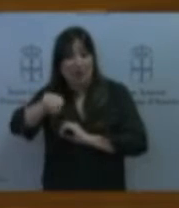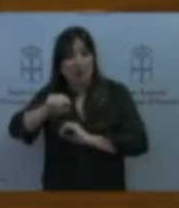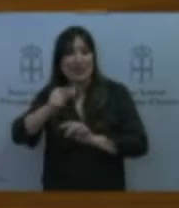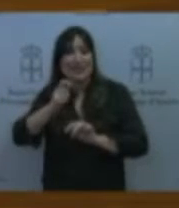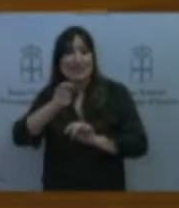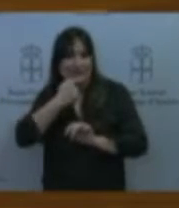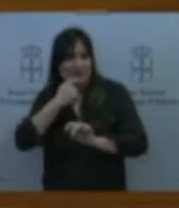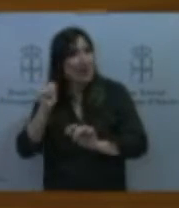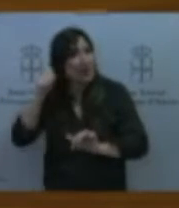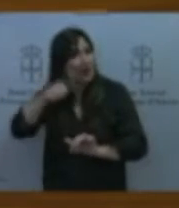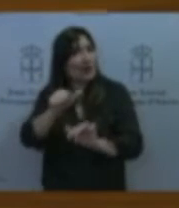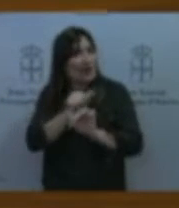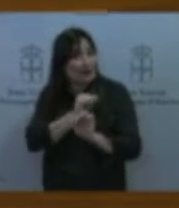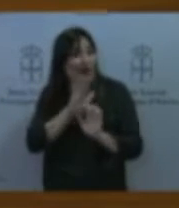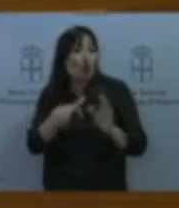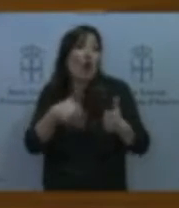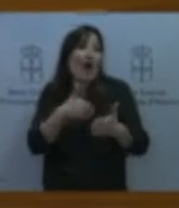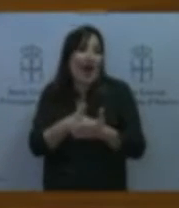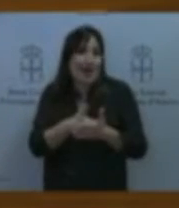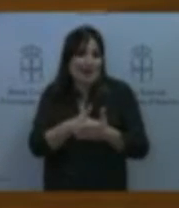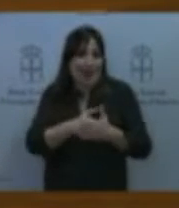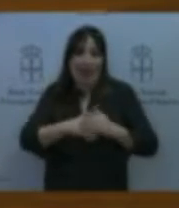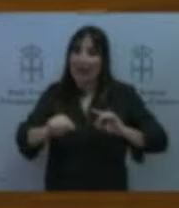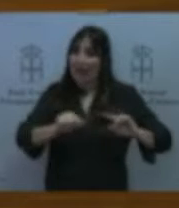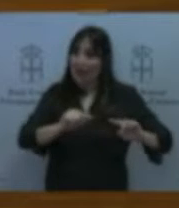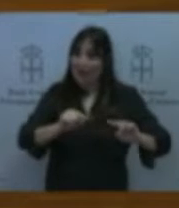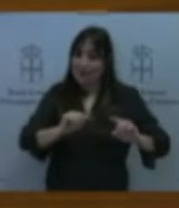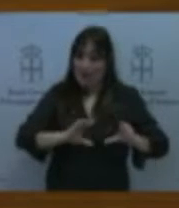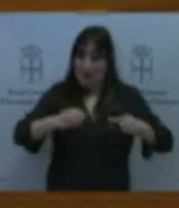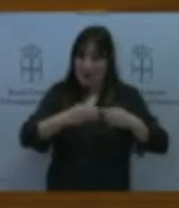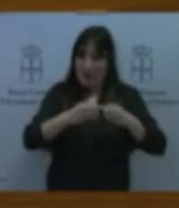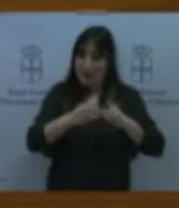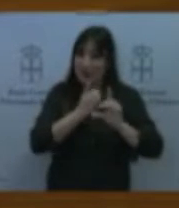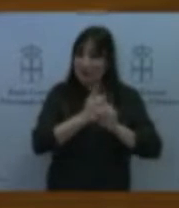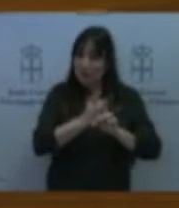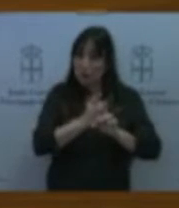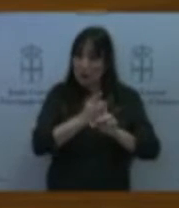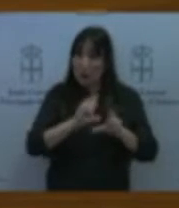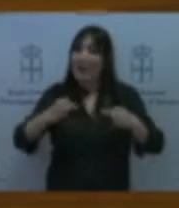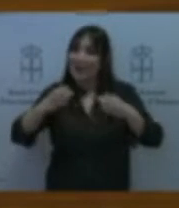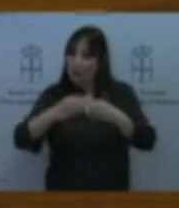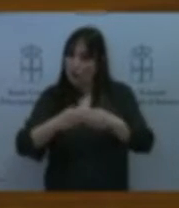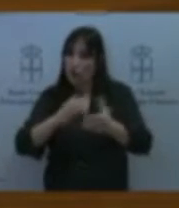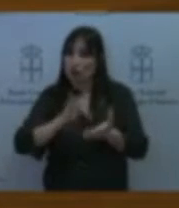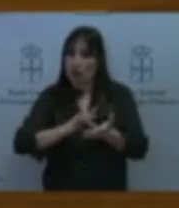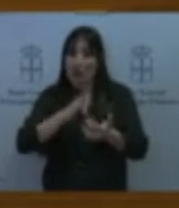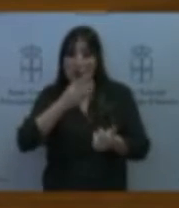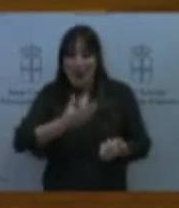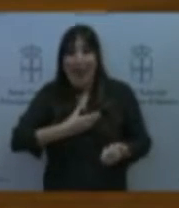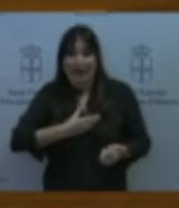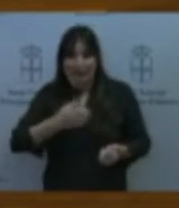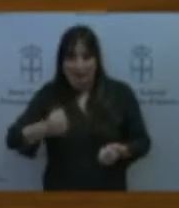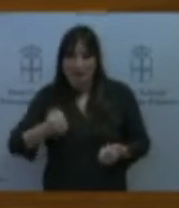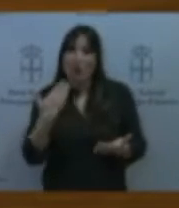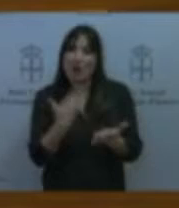de transportes le reciban una reunión no que han solicitado ellos que ha solicitado el alcalde de Viménez o sea que aquí